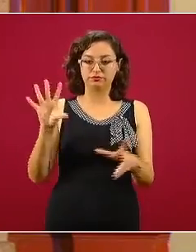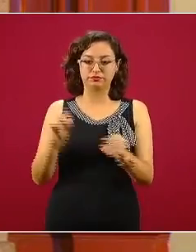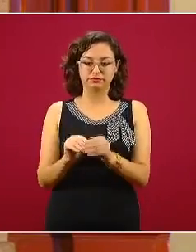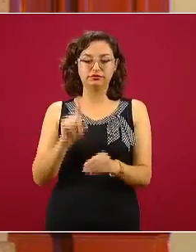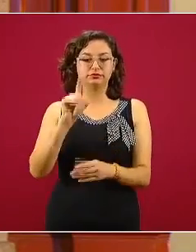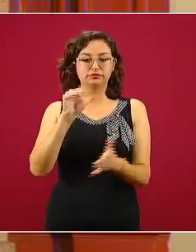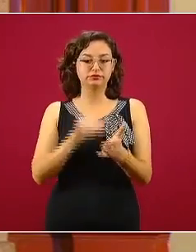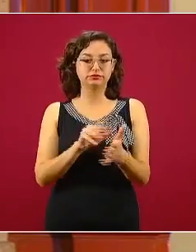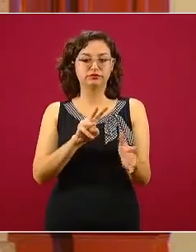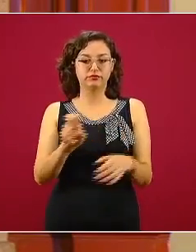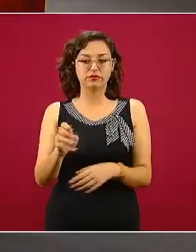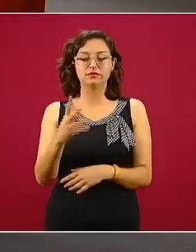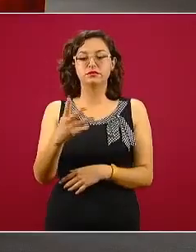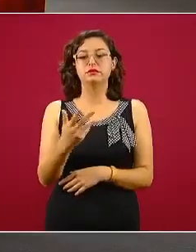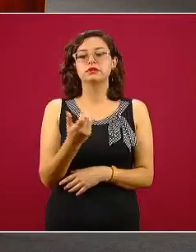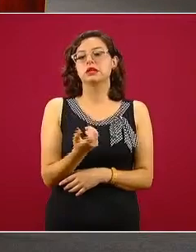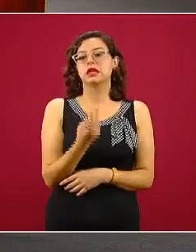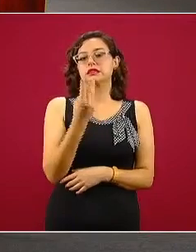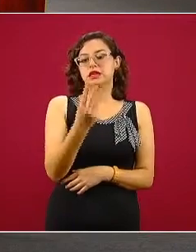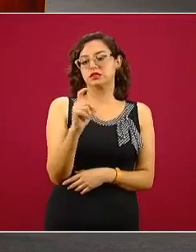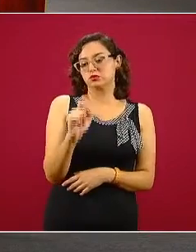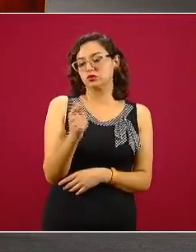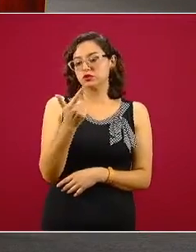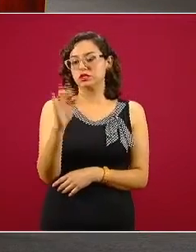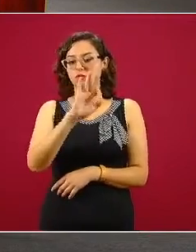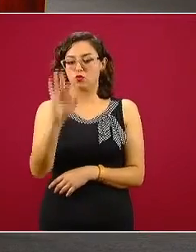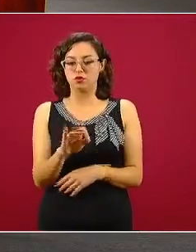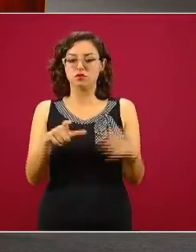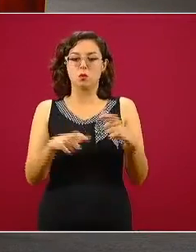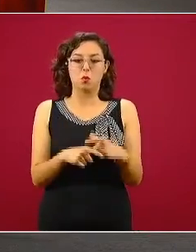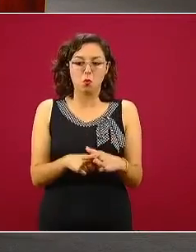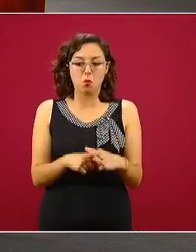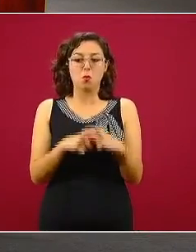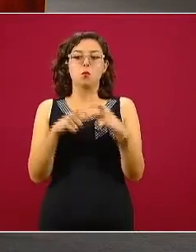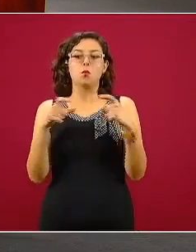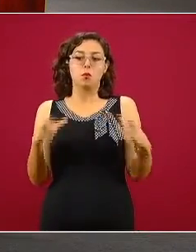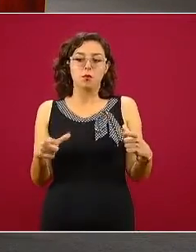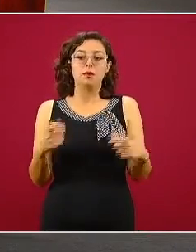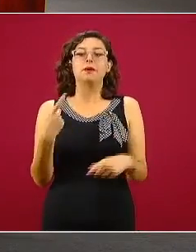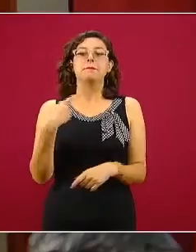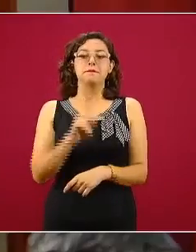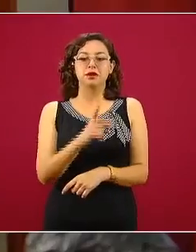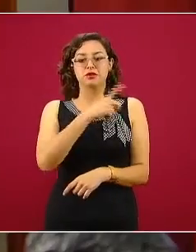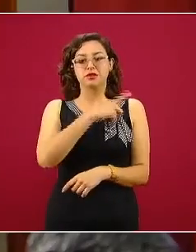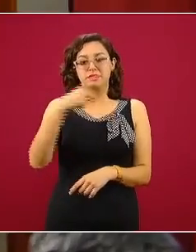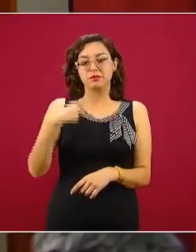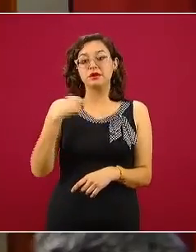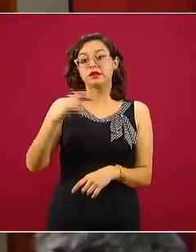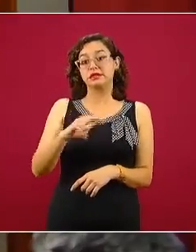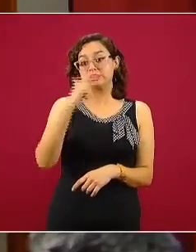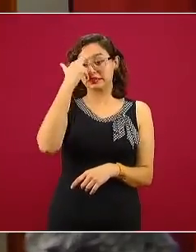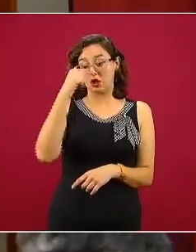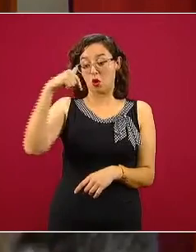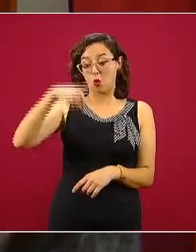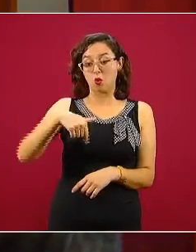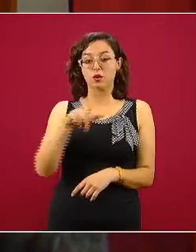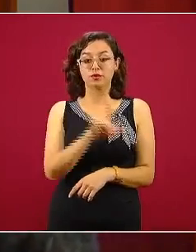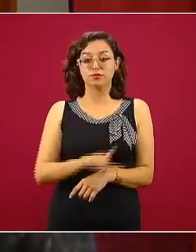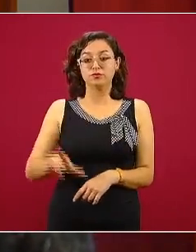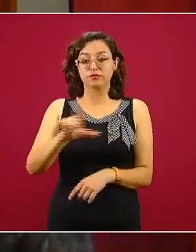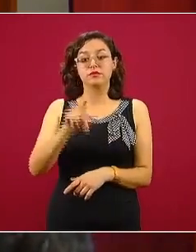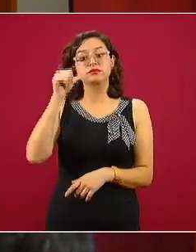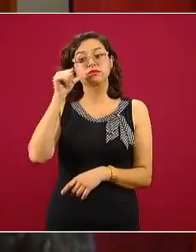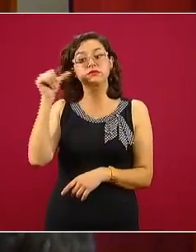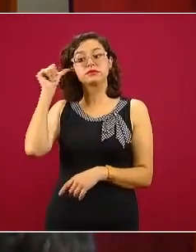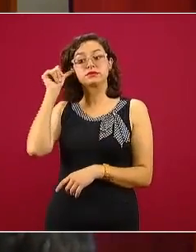representaron sólo un 3.7% de incremento. Sin embargo, recordemos que el día hoy es lunes, ayer fue